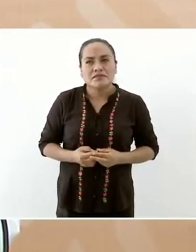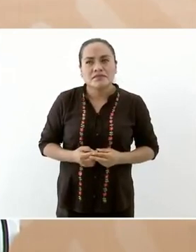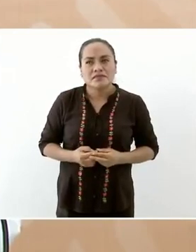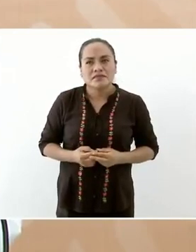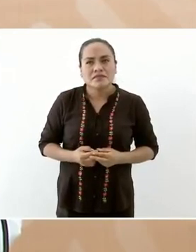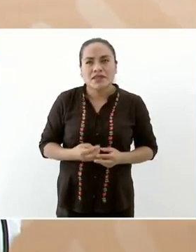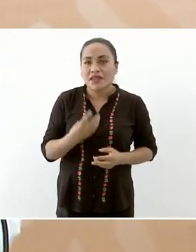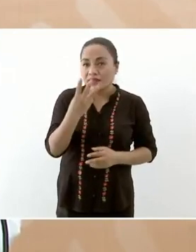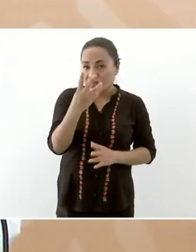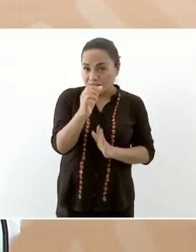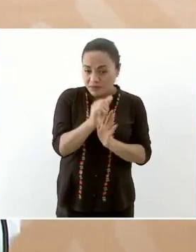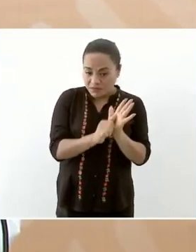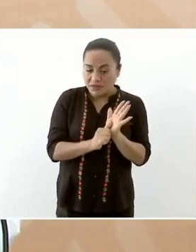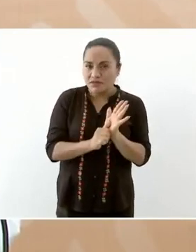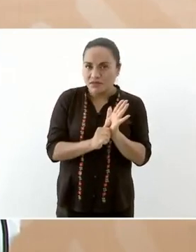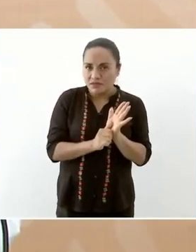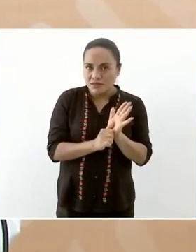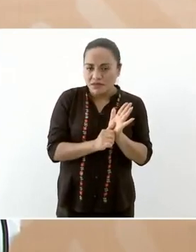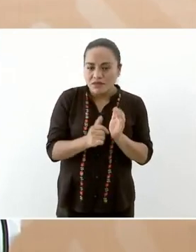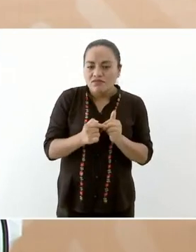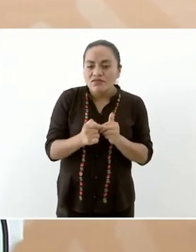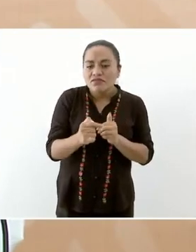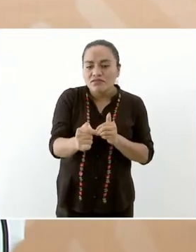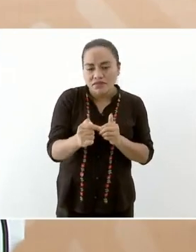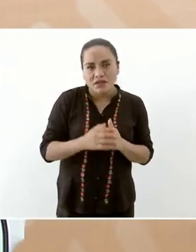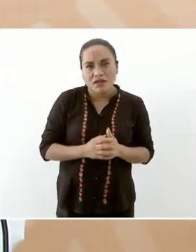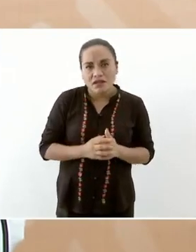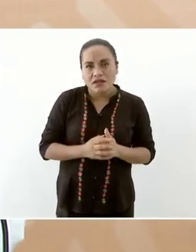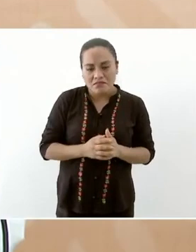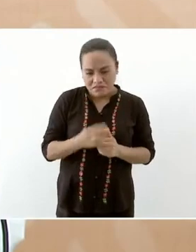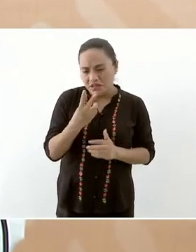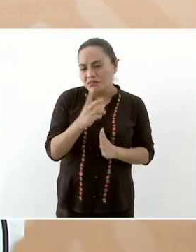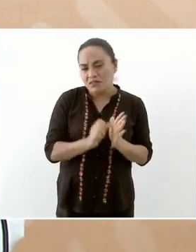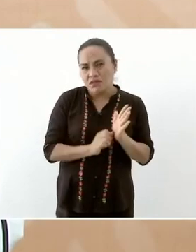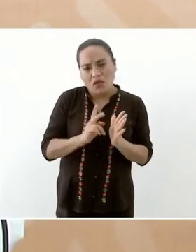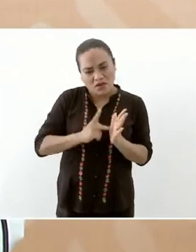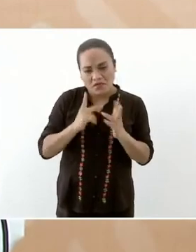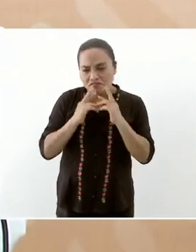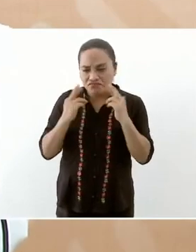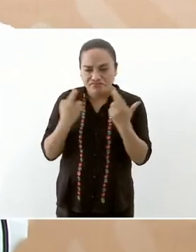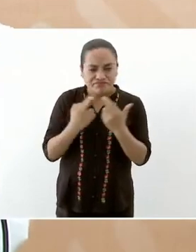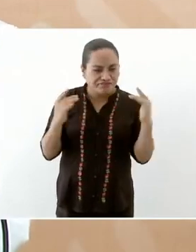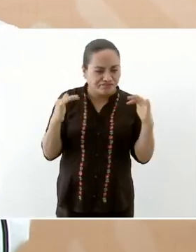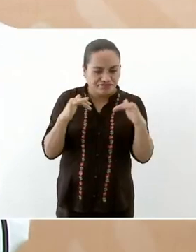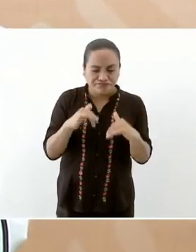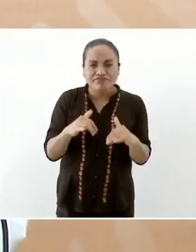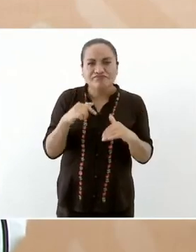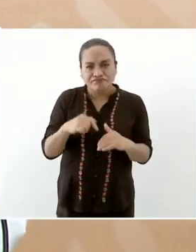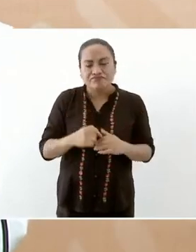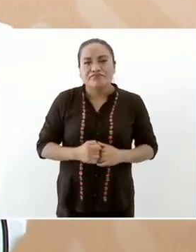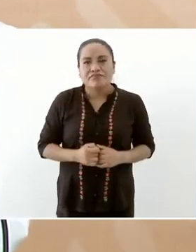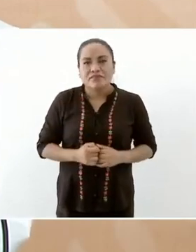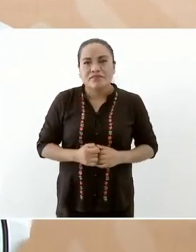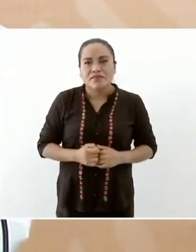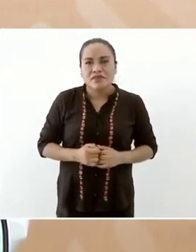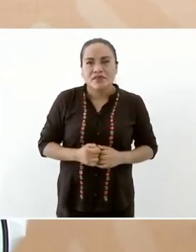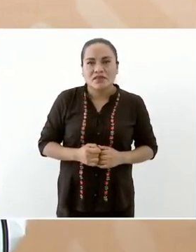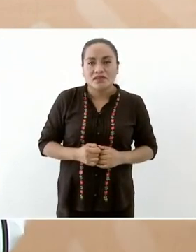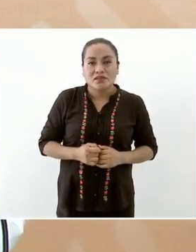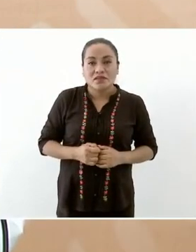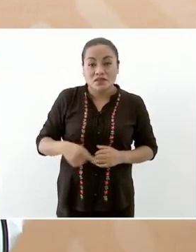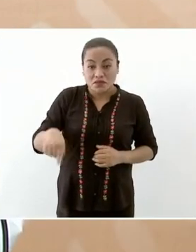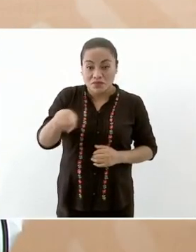en tres meses para evaluar si ustedes avanzan